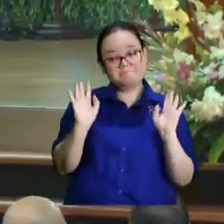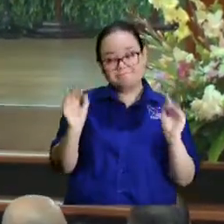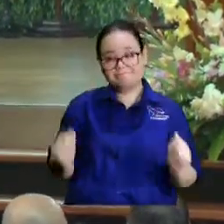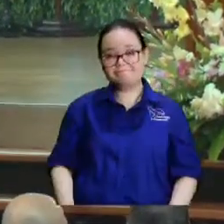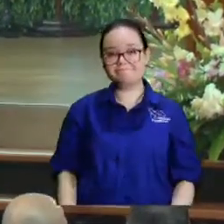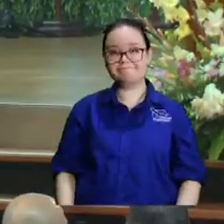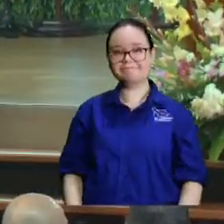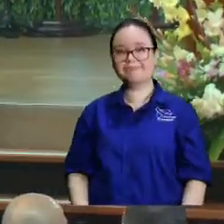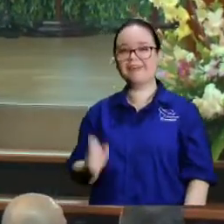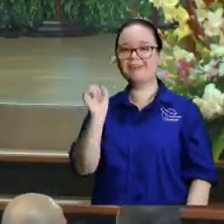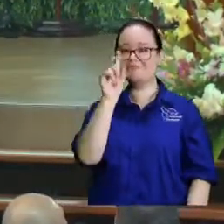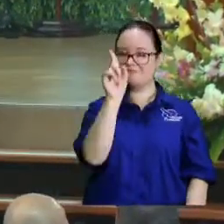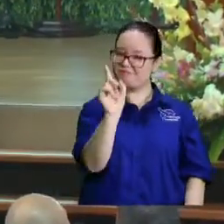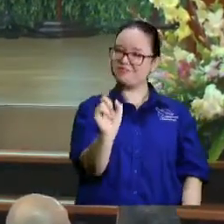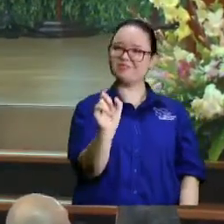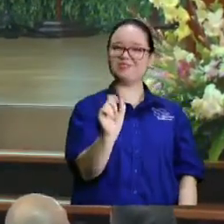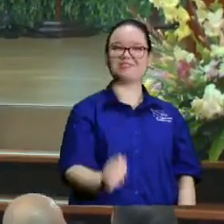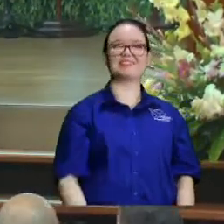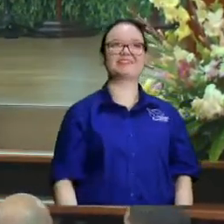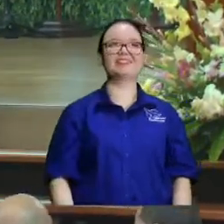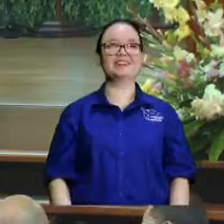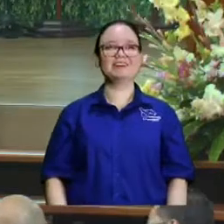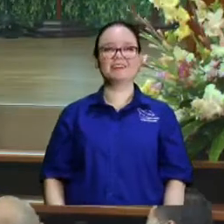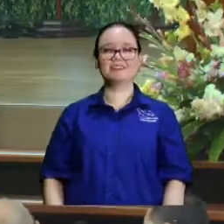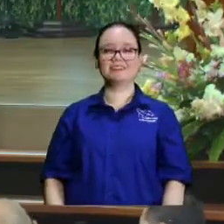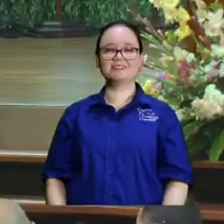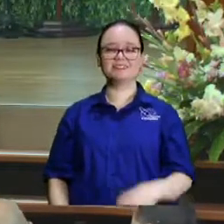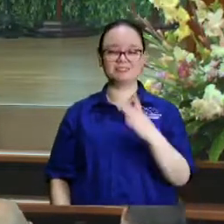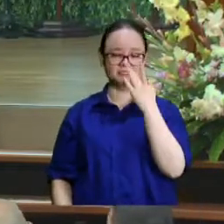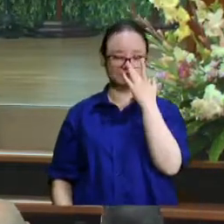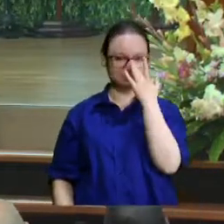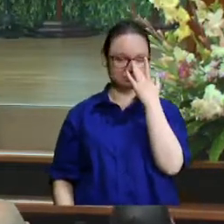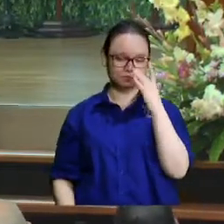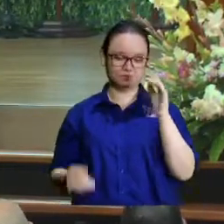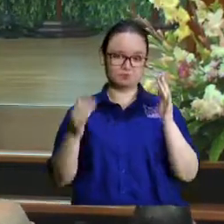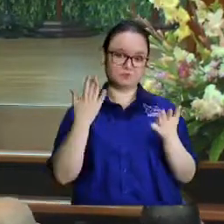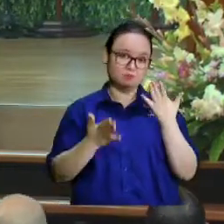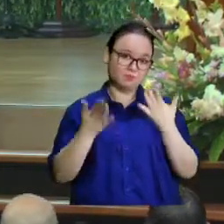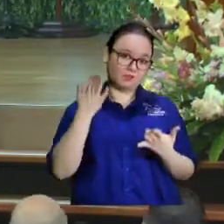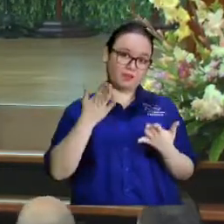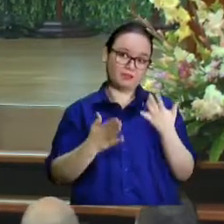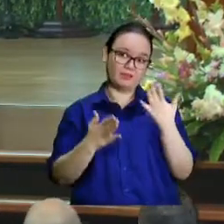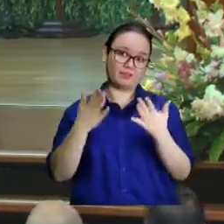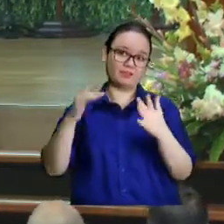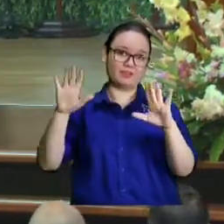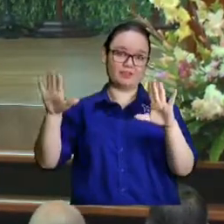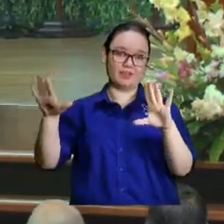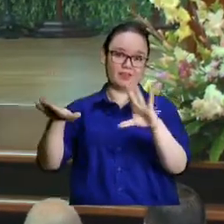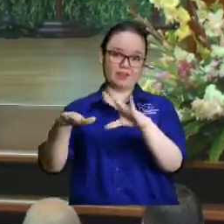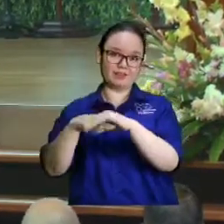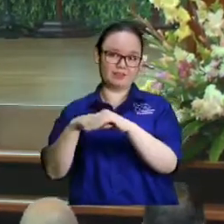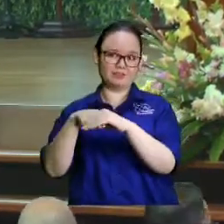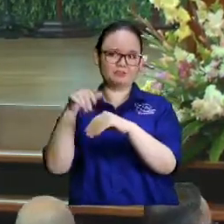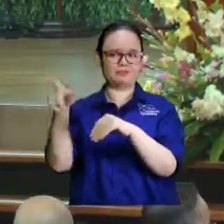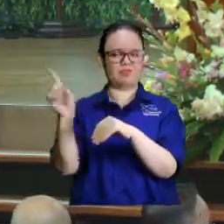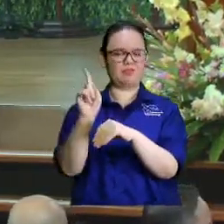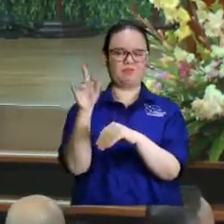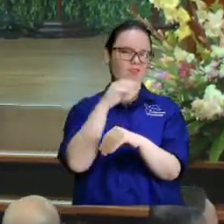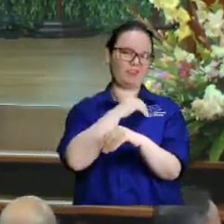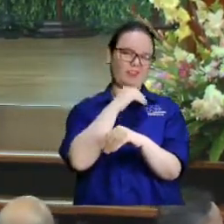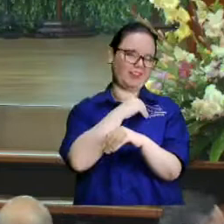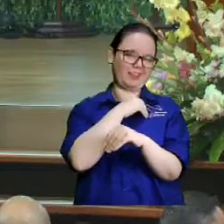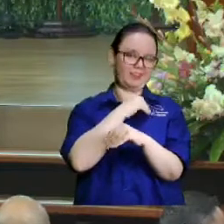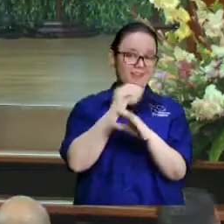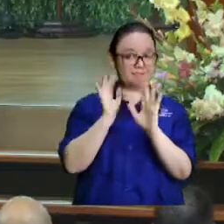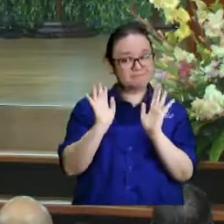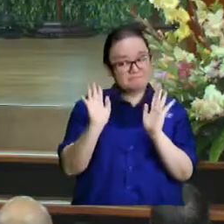Lo pregunto, uno nunca sabe, ¿verdad? Tal vez se casaron con el que no querían, pero no ustedes, de algunas personas, de